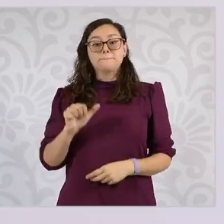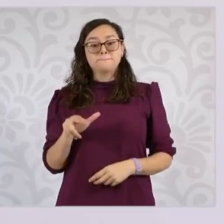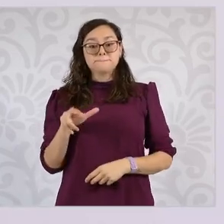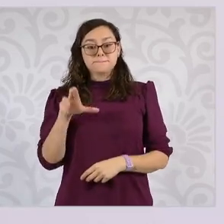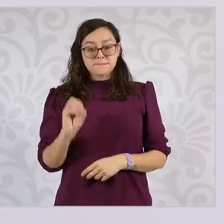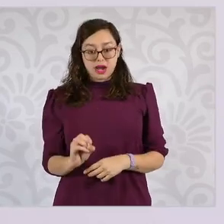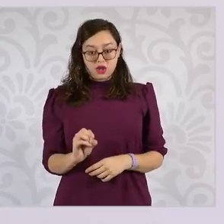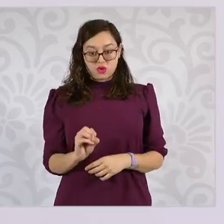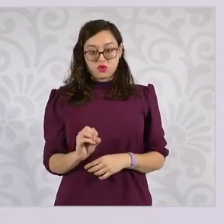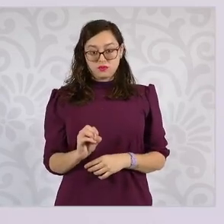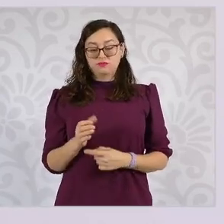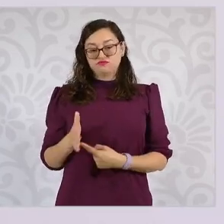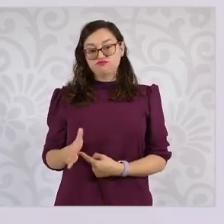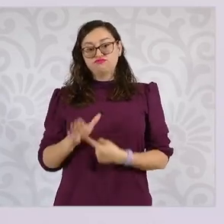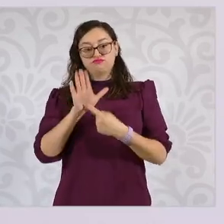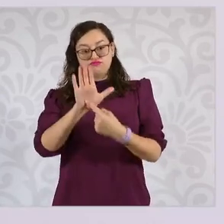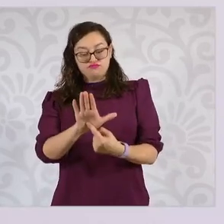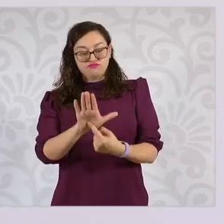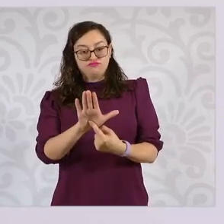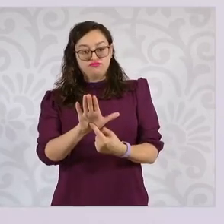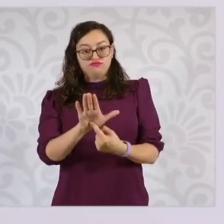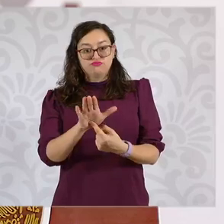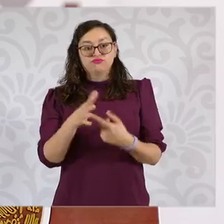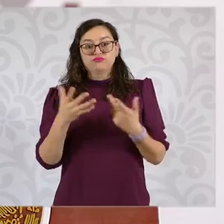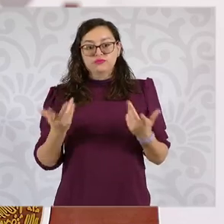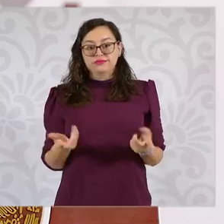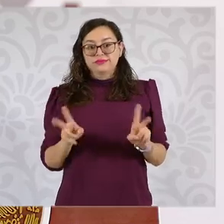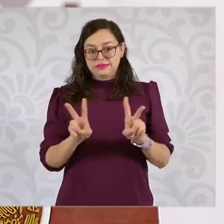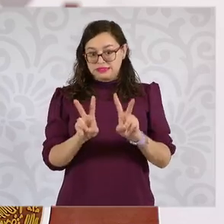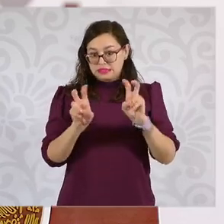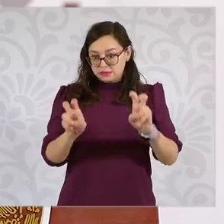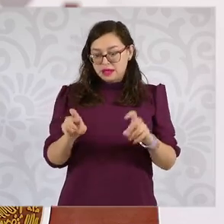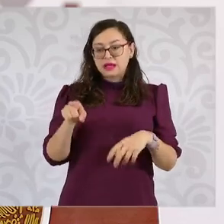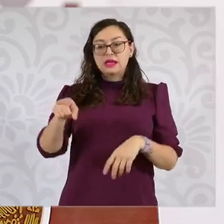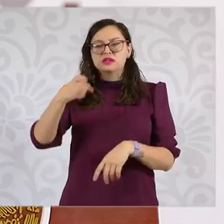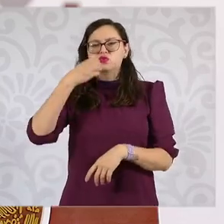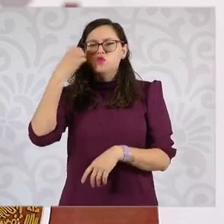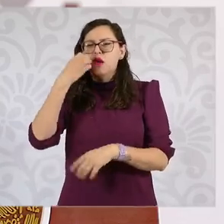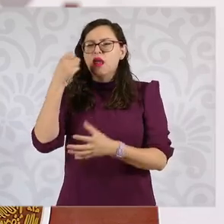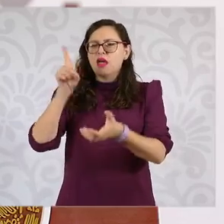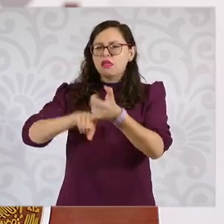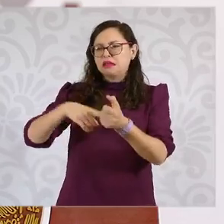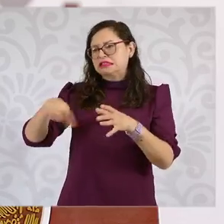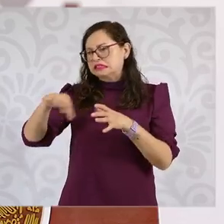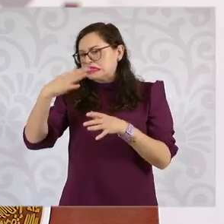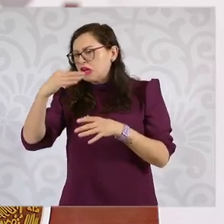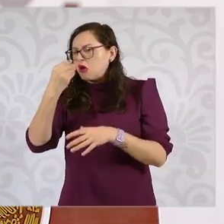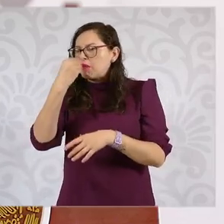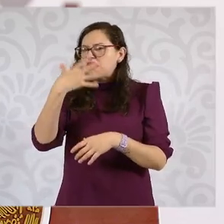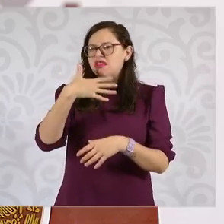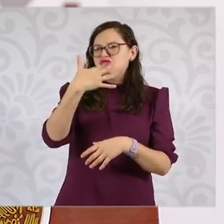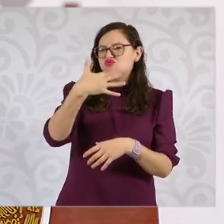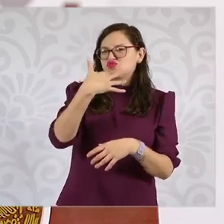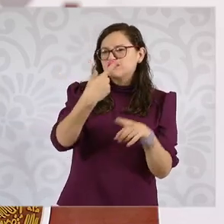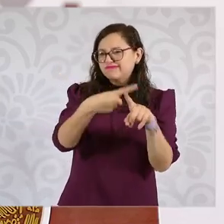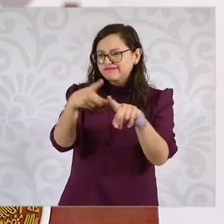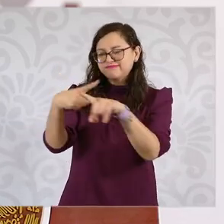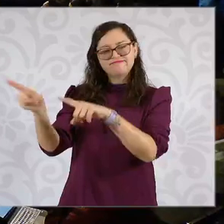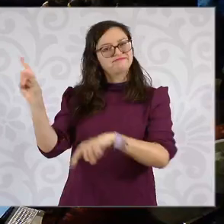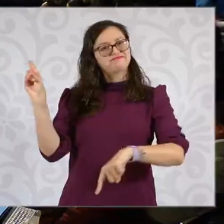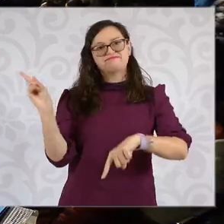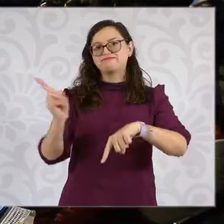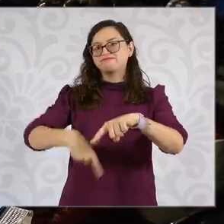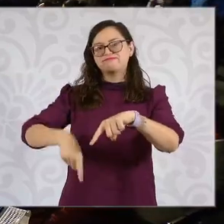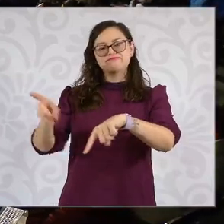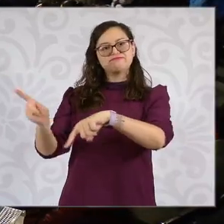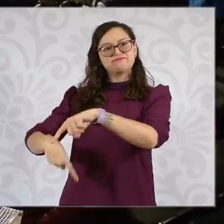la desaparición de productos chatarra en las escuelas, nos va a platicar cómo va a